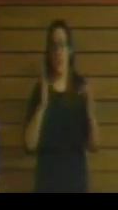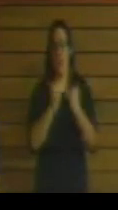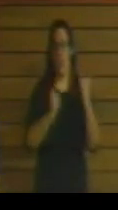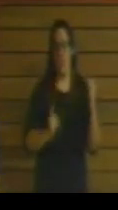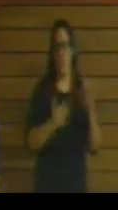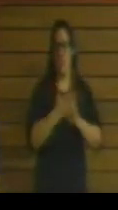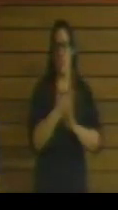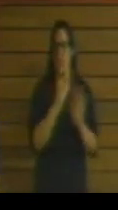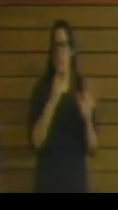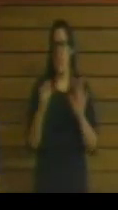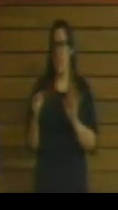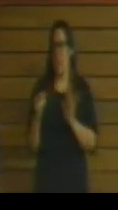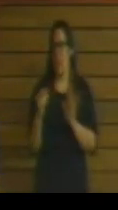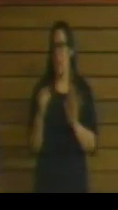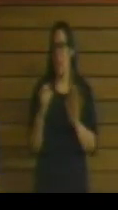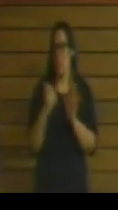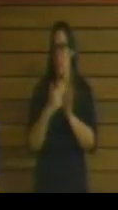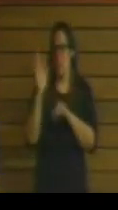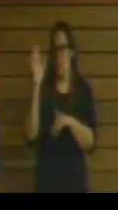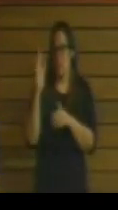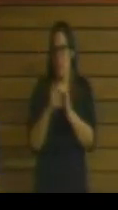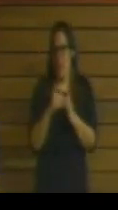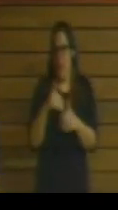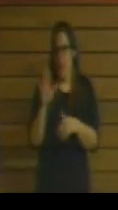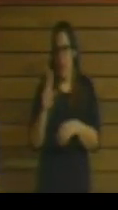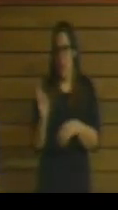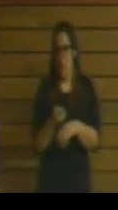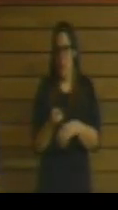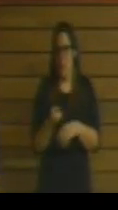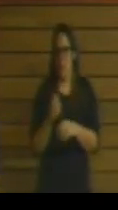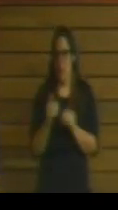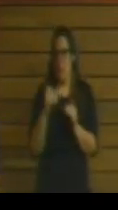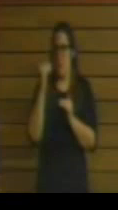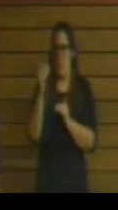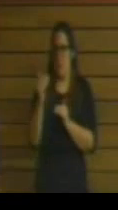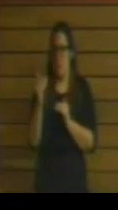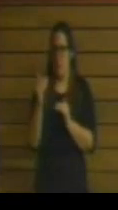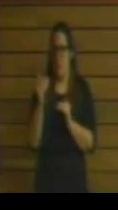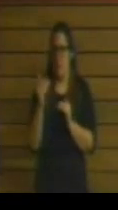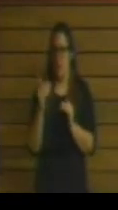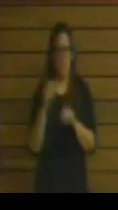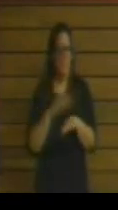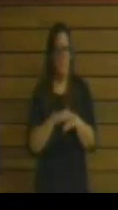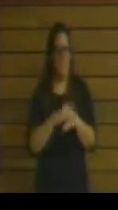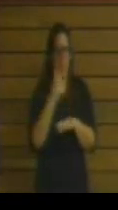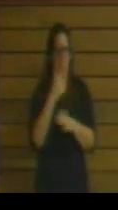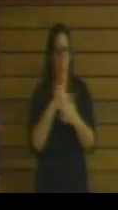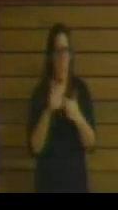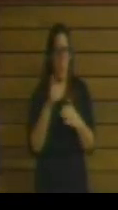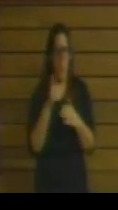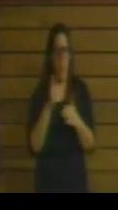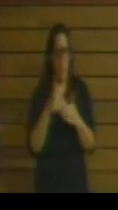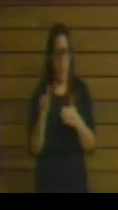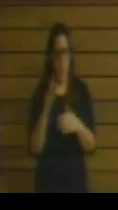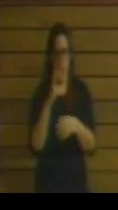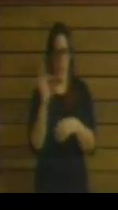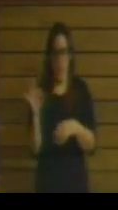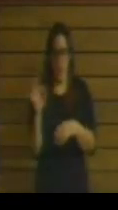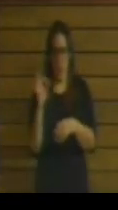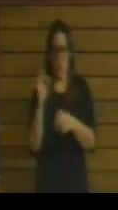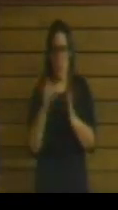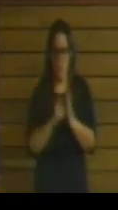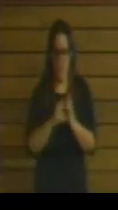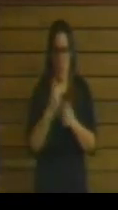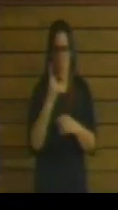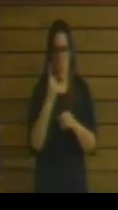luego en el 2016 subió a un millón seiscientos mil. No, eran un millón quinientos mil, un millón ochocientos mil, un millón